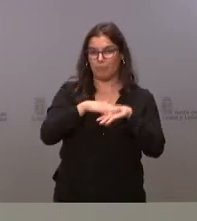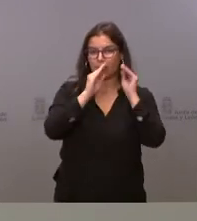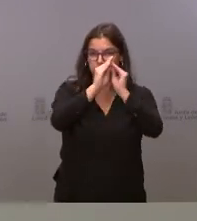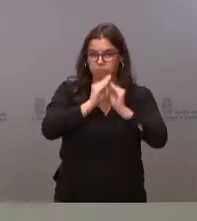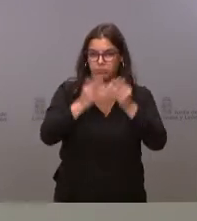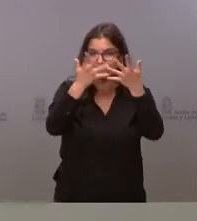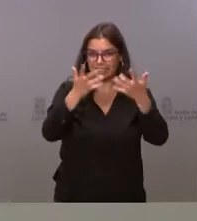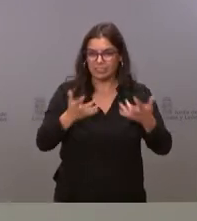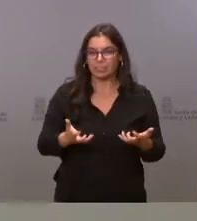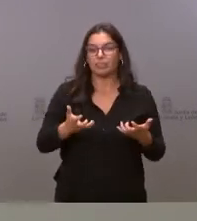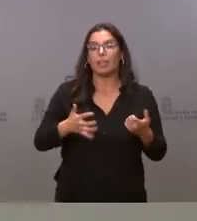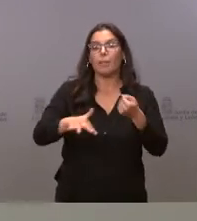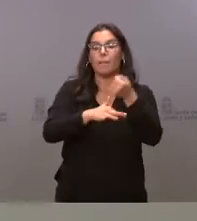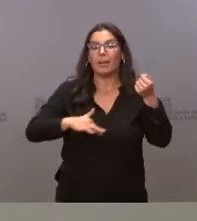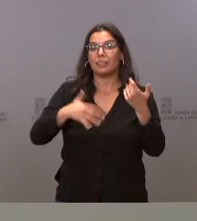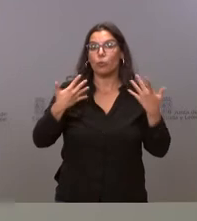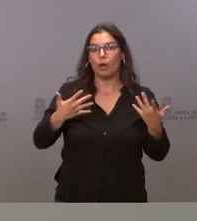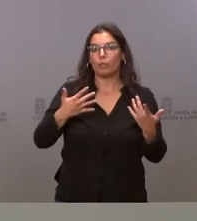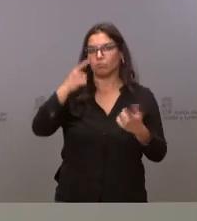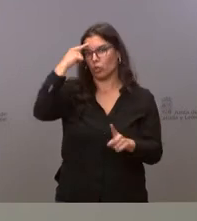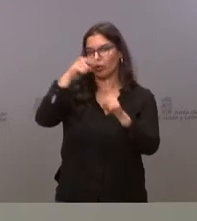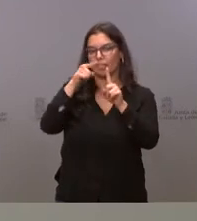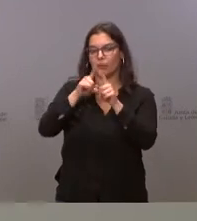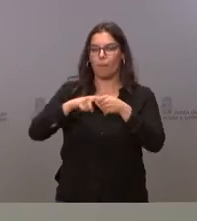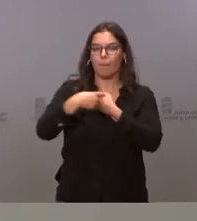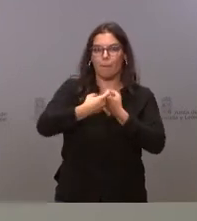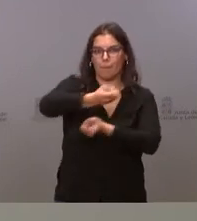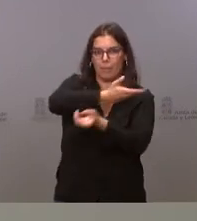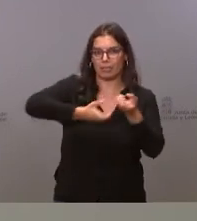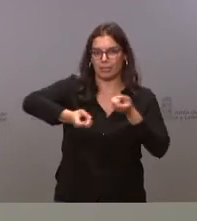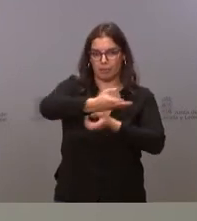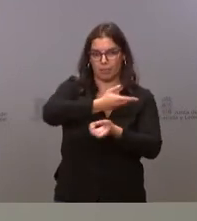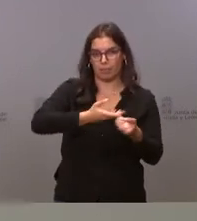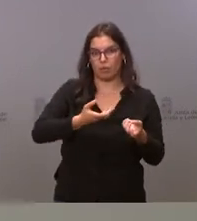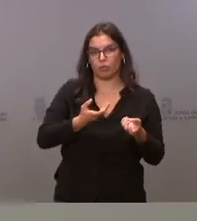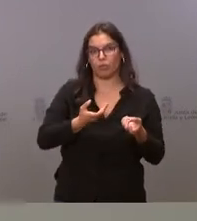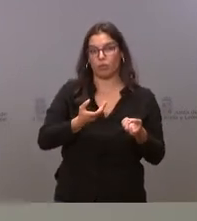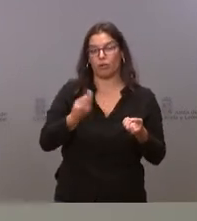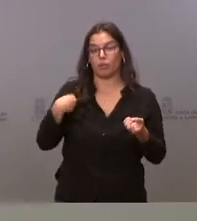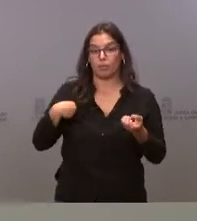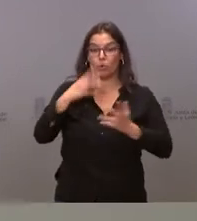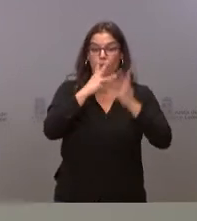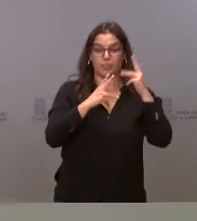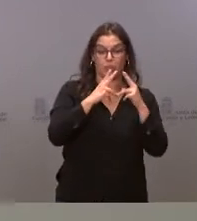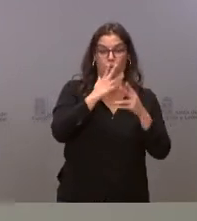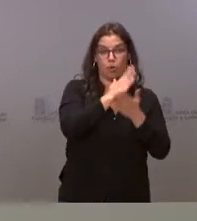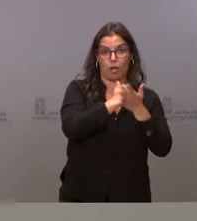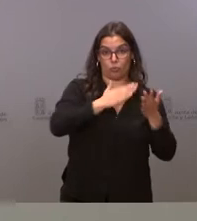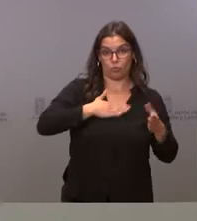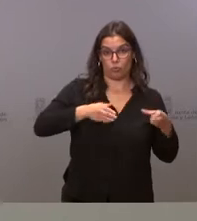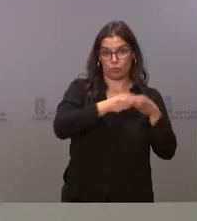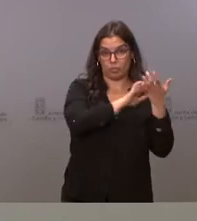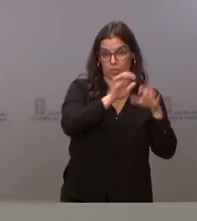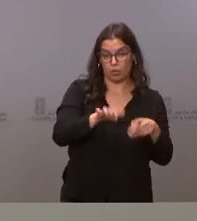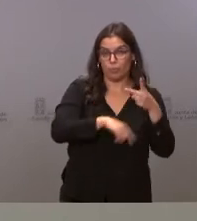y se ha basado en el criterio de la participación de la cuádruple hélice, la Administración Autonómica Junta de Castilla y León,